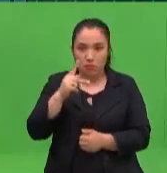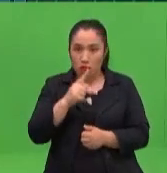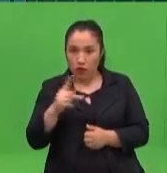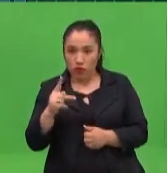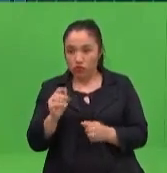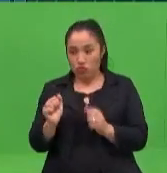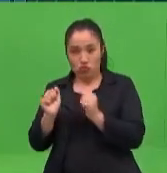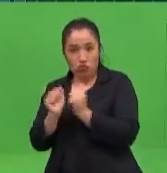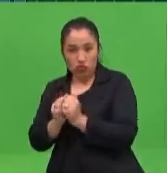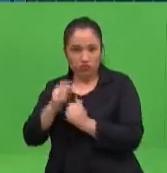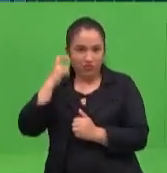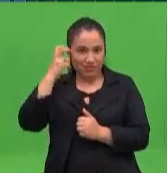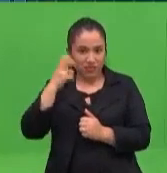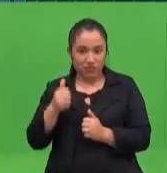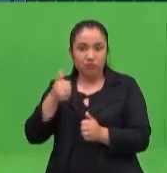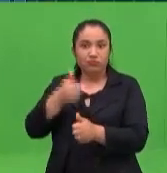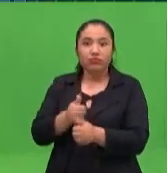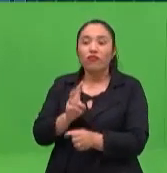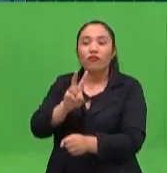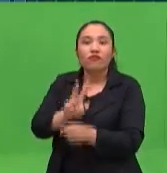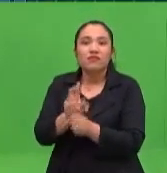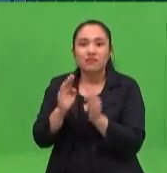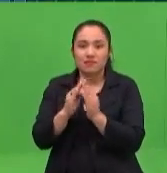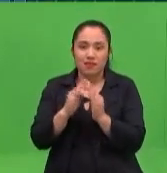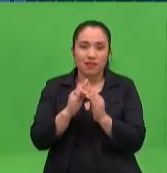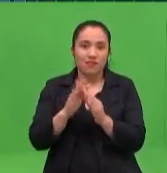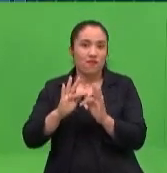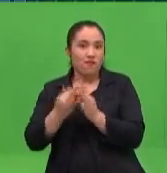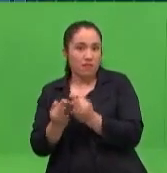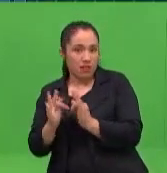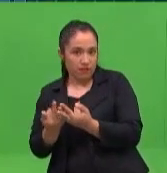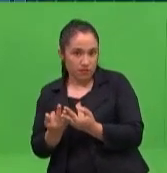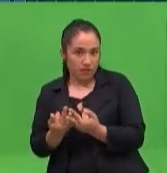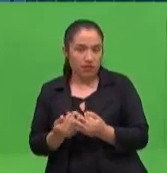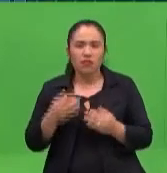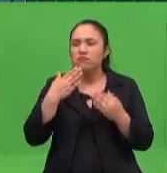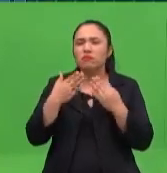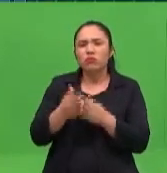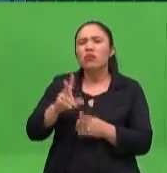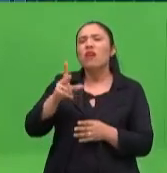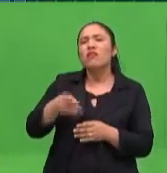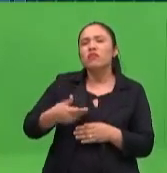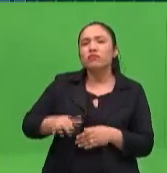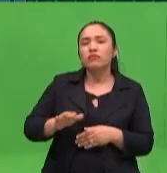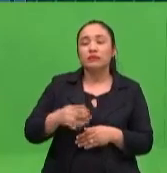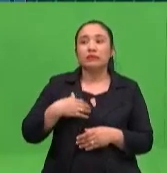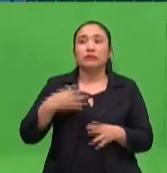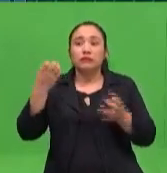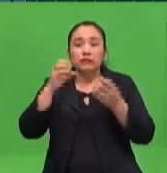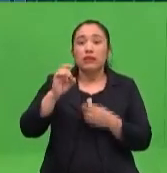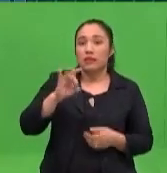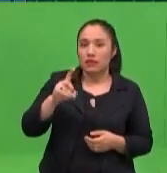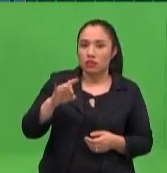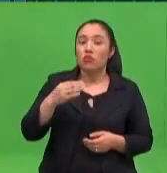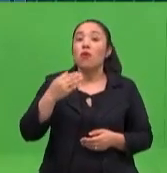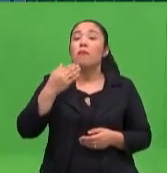psicólogo. se estaría acercando a ¿A de qué fecha es eso? Y queremos hacerlo a partir del 18, pero se está identificando en los